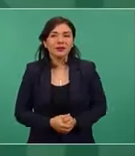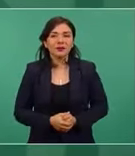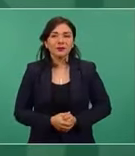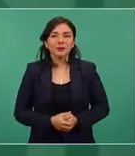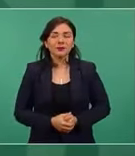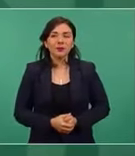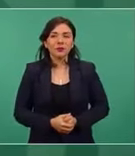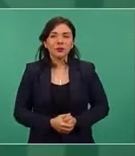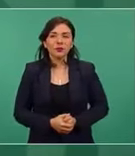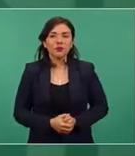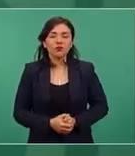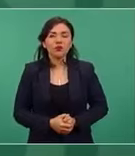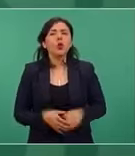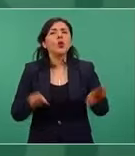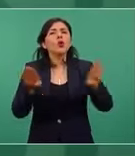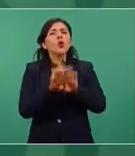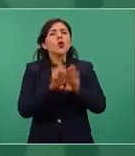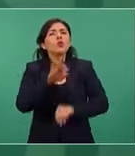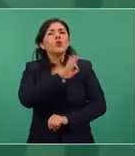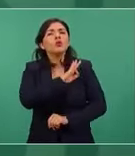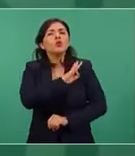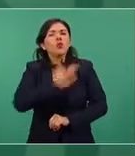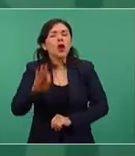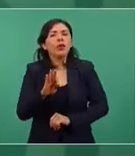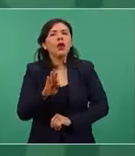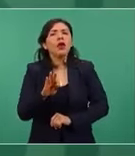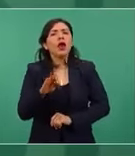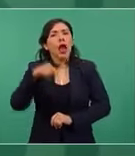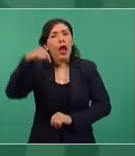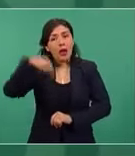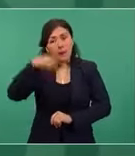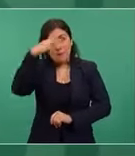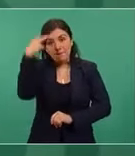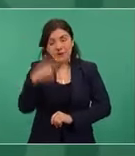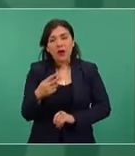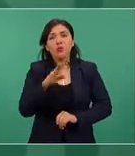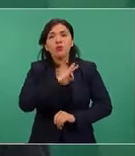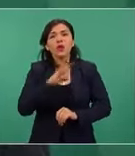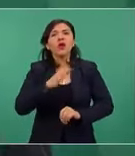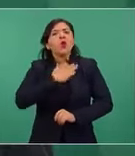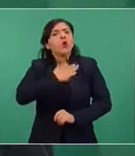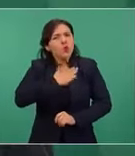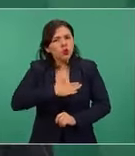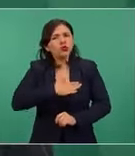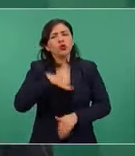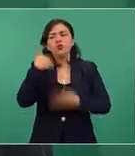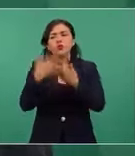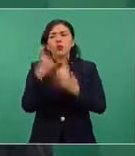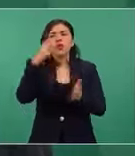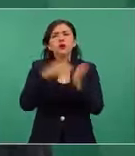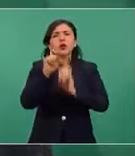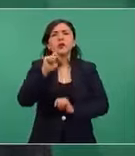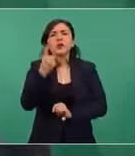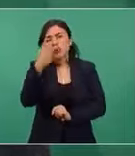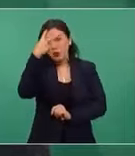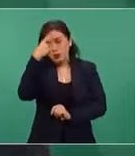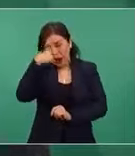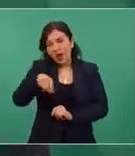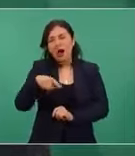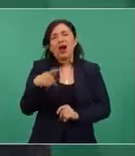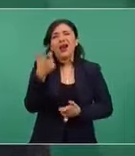¿Cómo logramos la recuperación económica más justa para el 2022-2023?